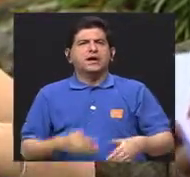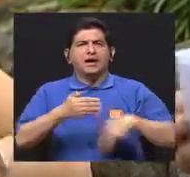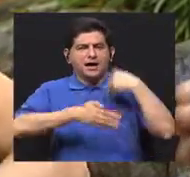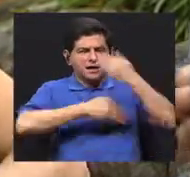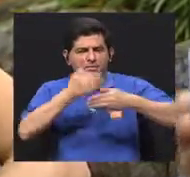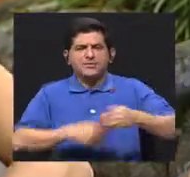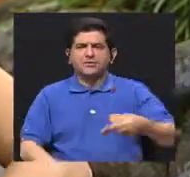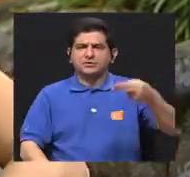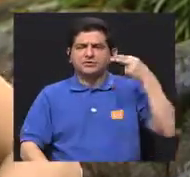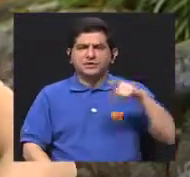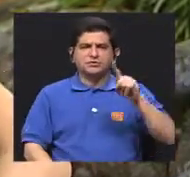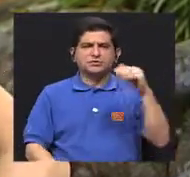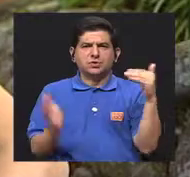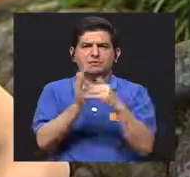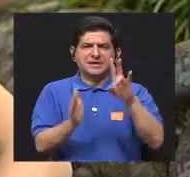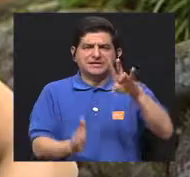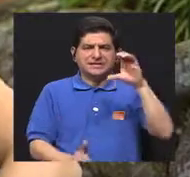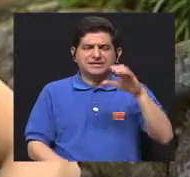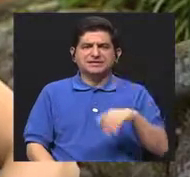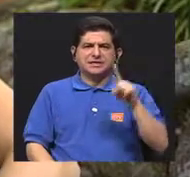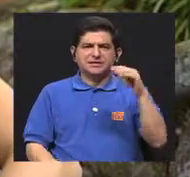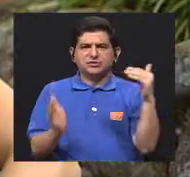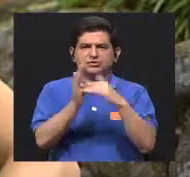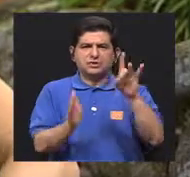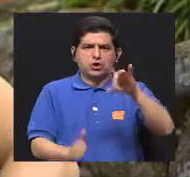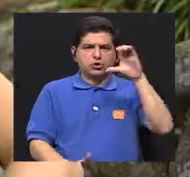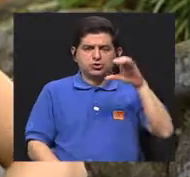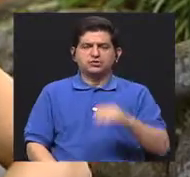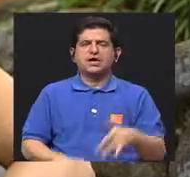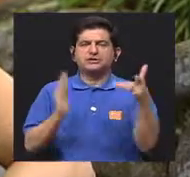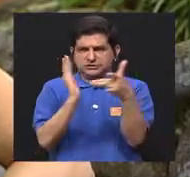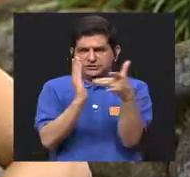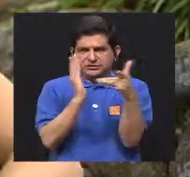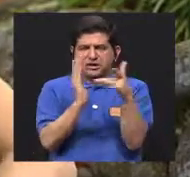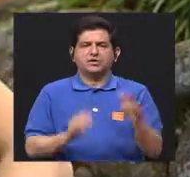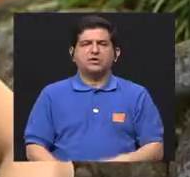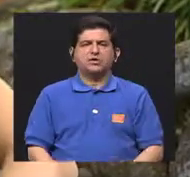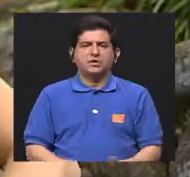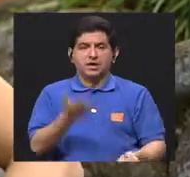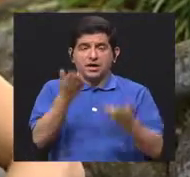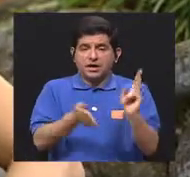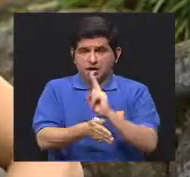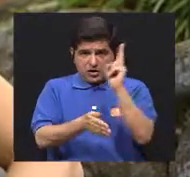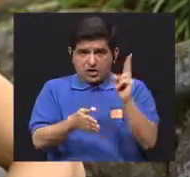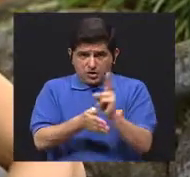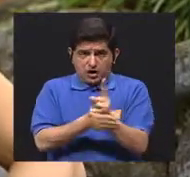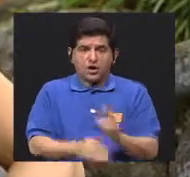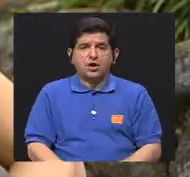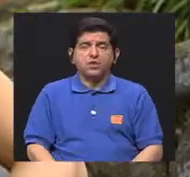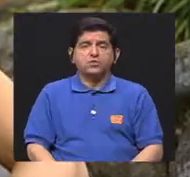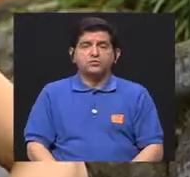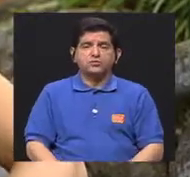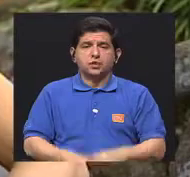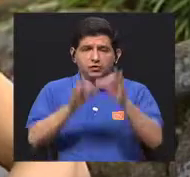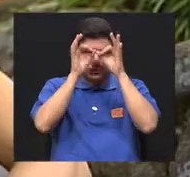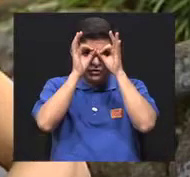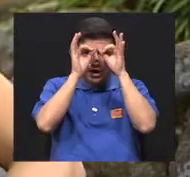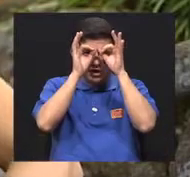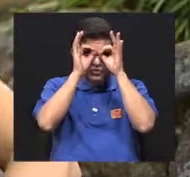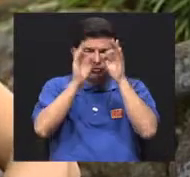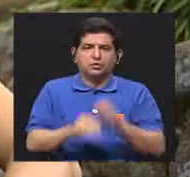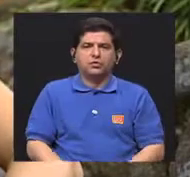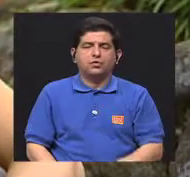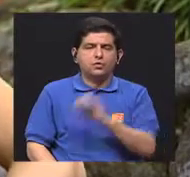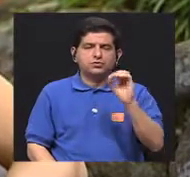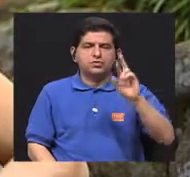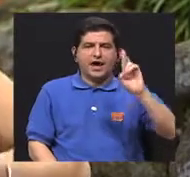nos remontamos en la historia, años 1700, 1800, tecnologías como lo son el uso, la creación de los anteojos,